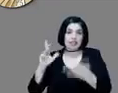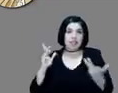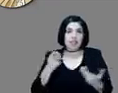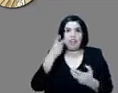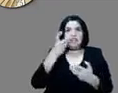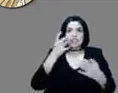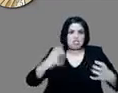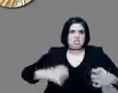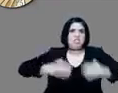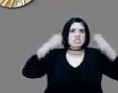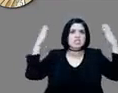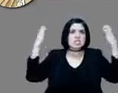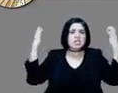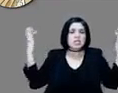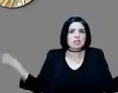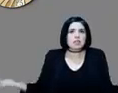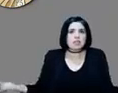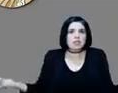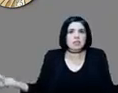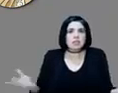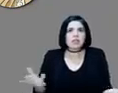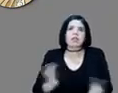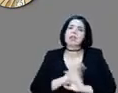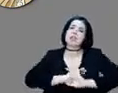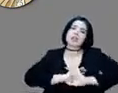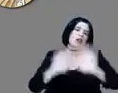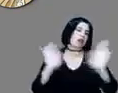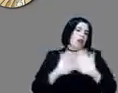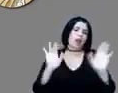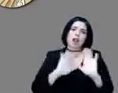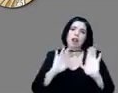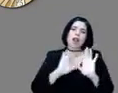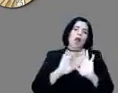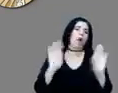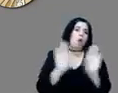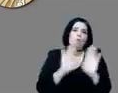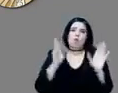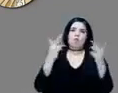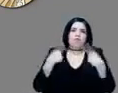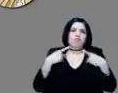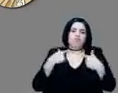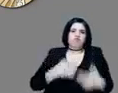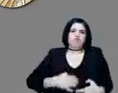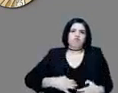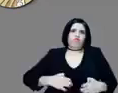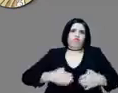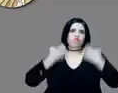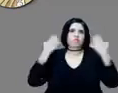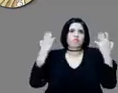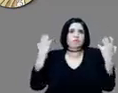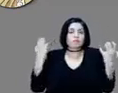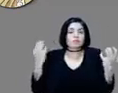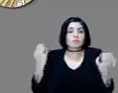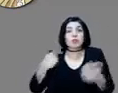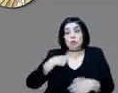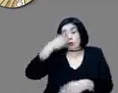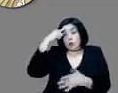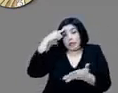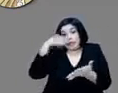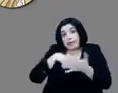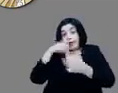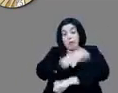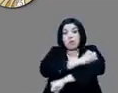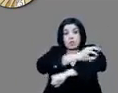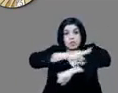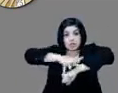Entonces, viene ya el levantamiento. Cuitláhuac, a mi juicio, estaba desde ese momento